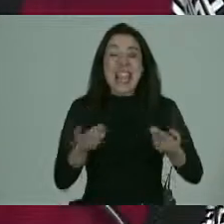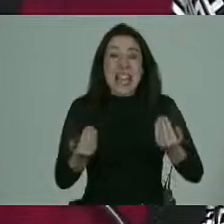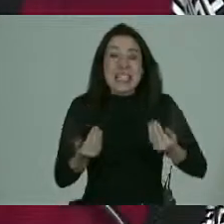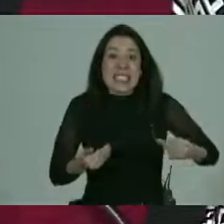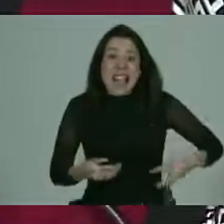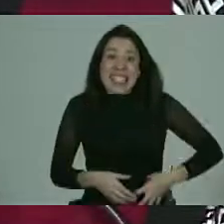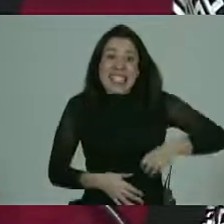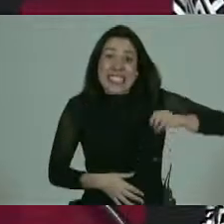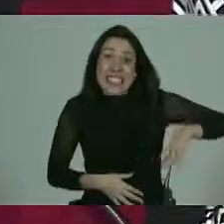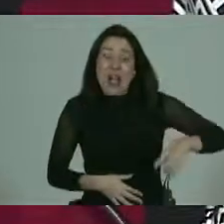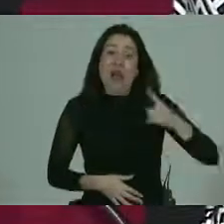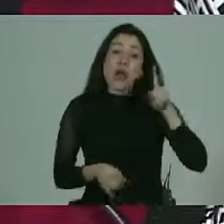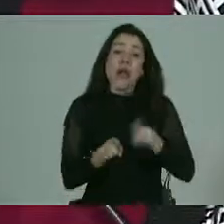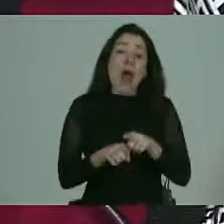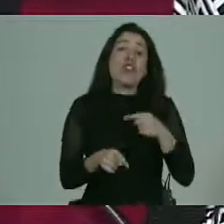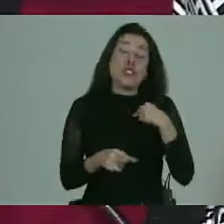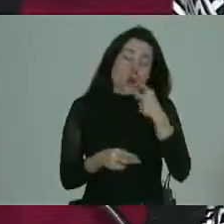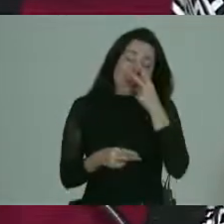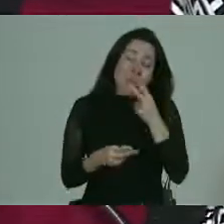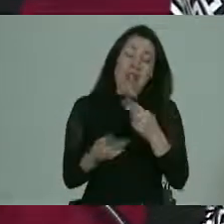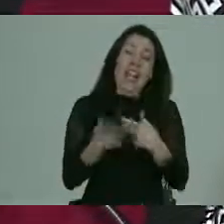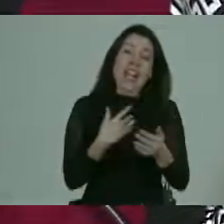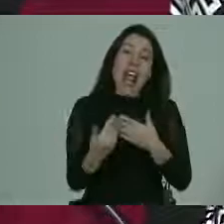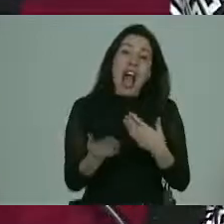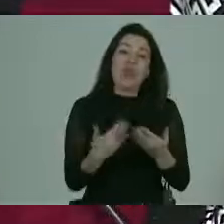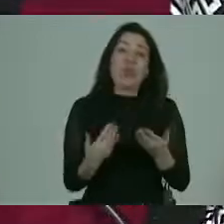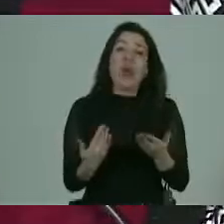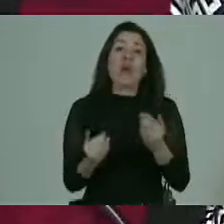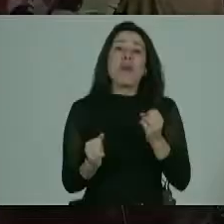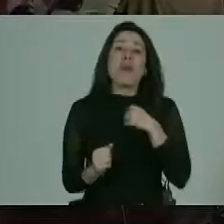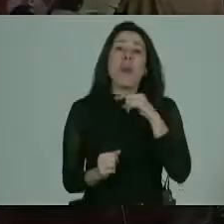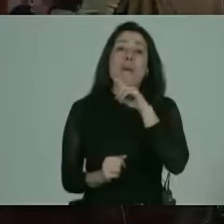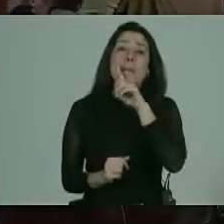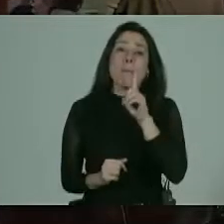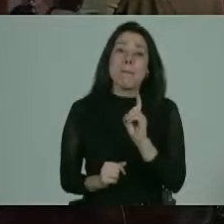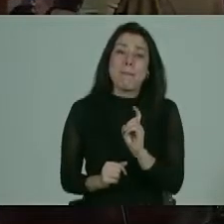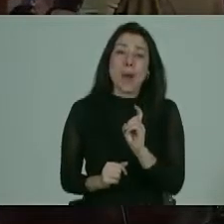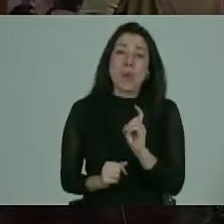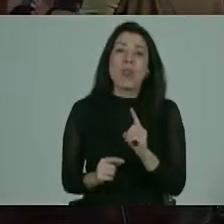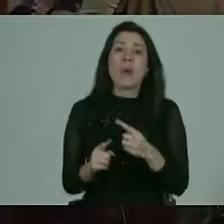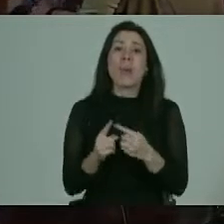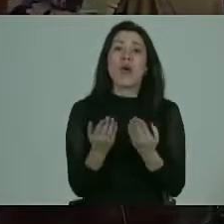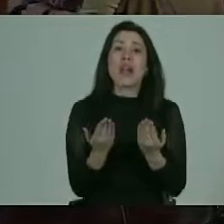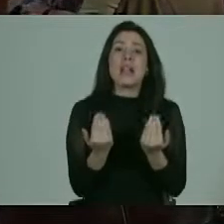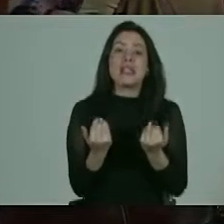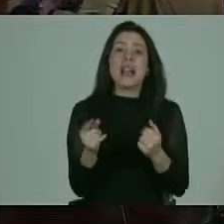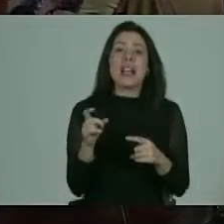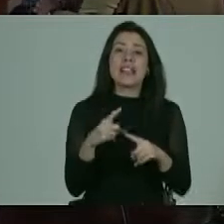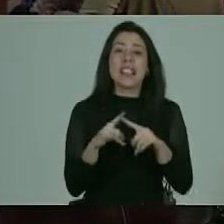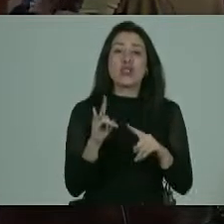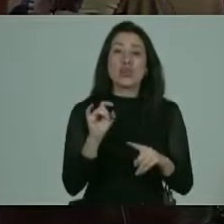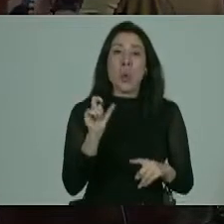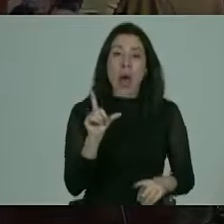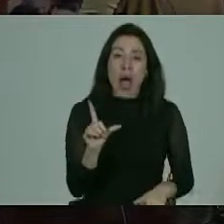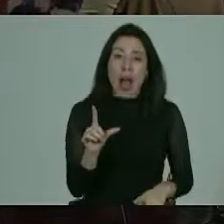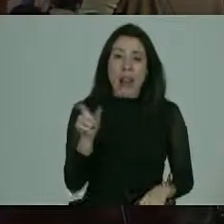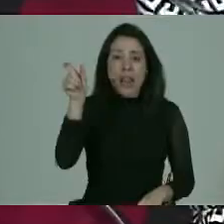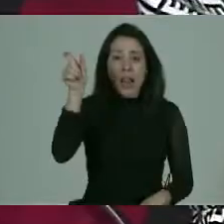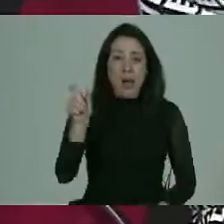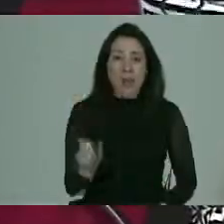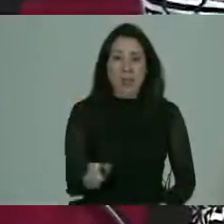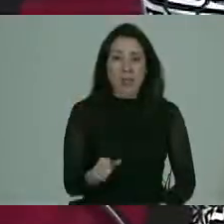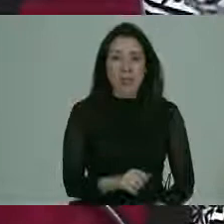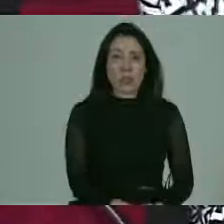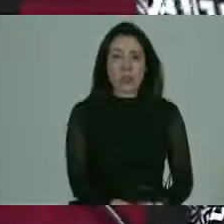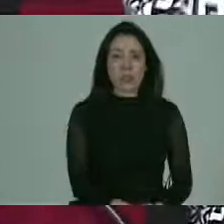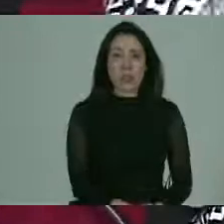para mí debería ser natural también preguntar por las necesidades sexuales de esa persona